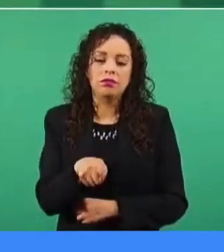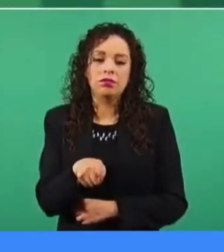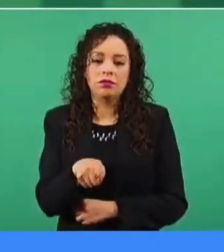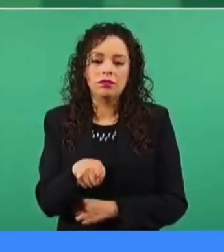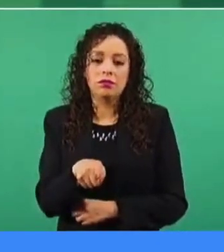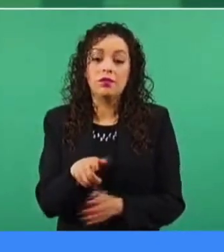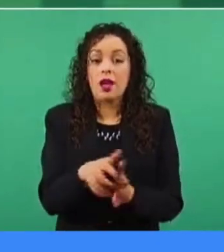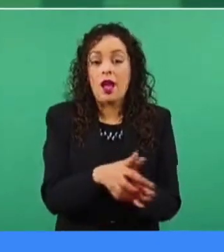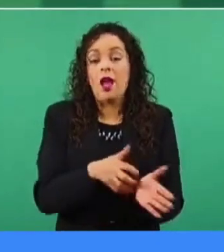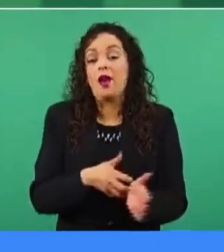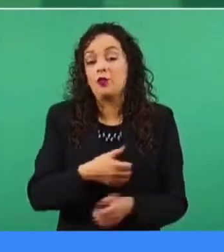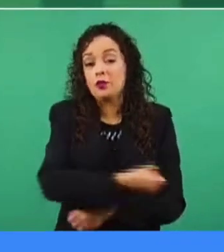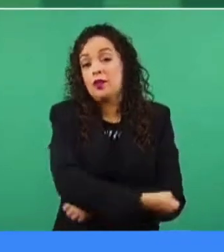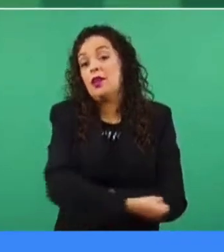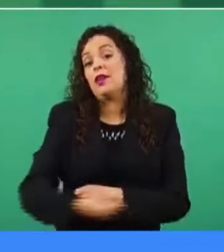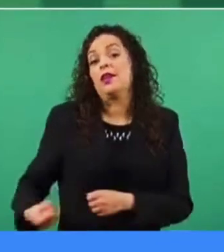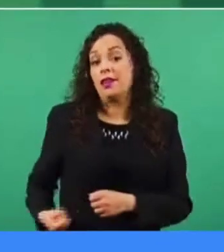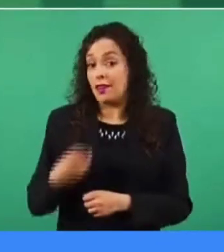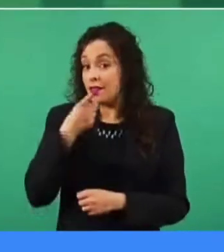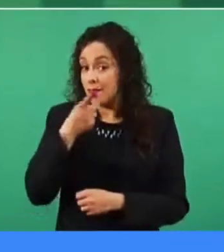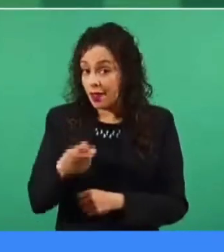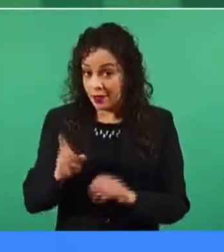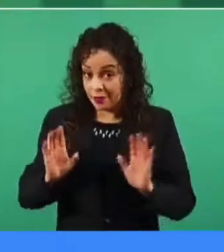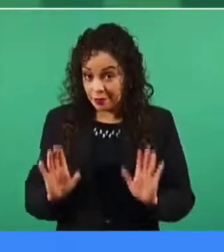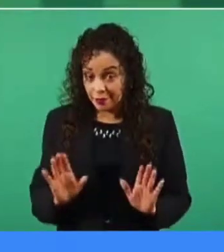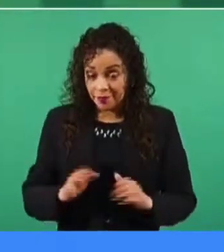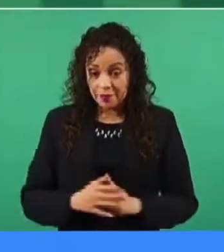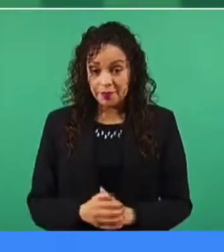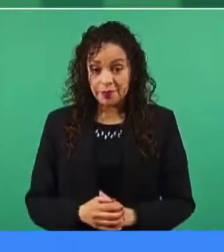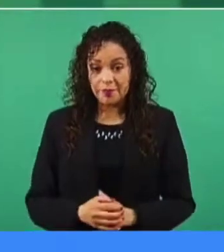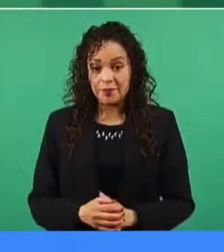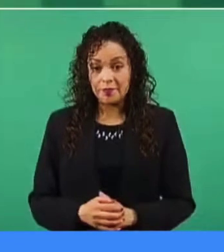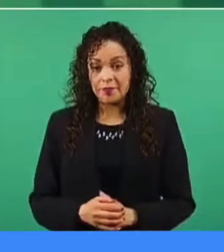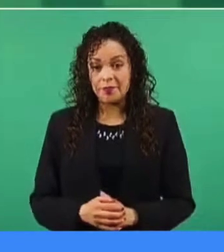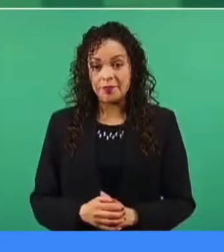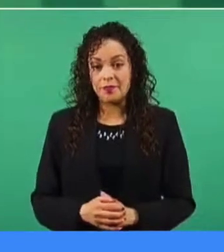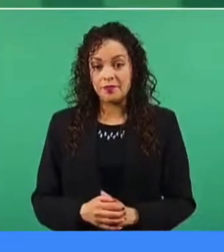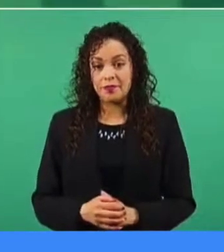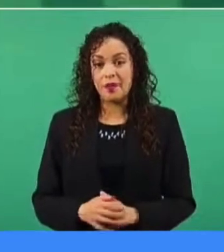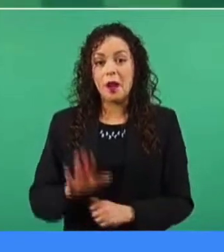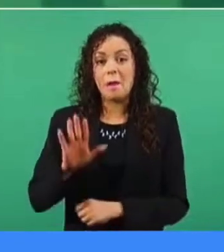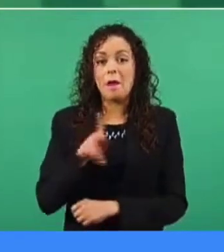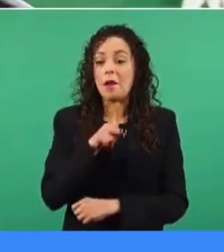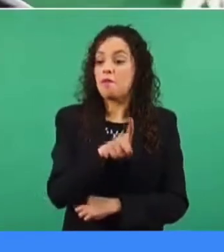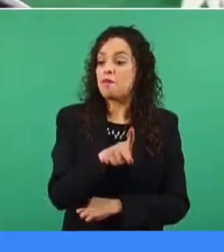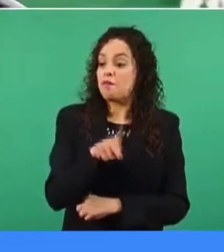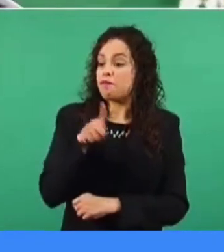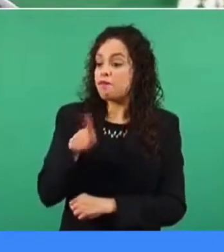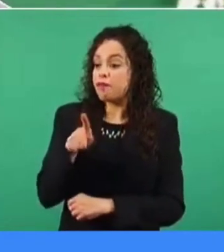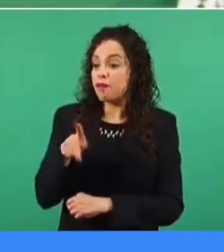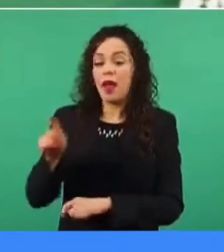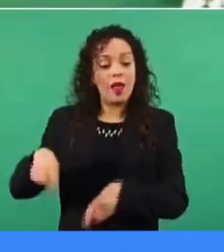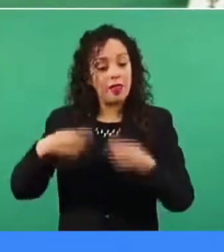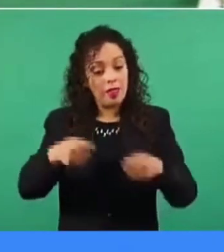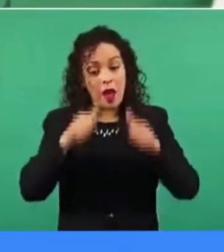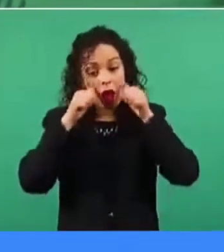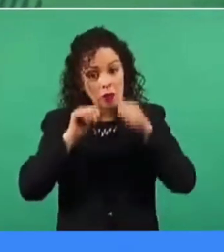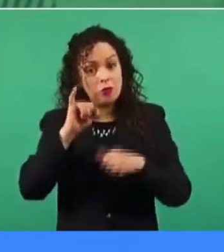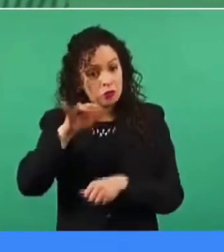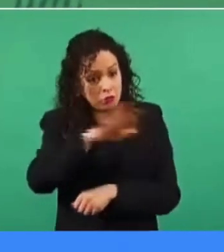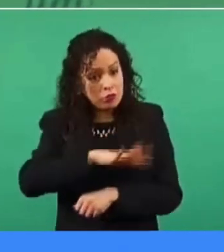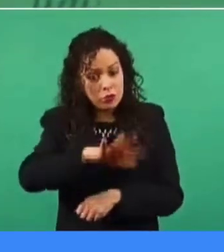hemos hablado también de cómo para simular de que se atendía al pueblo creaban